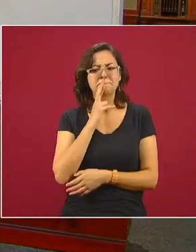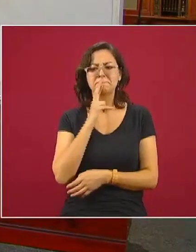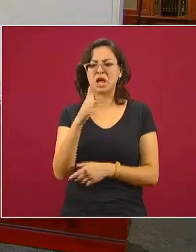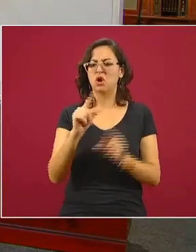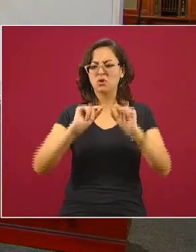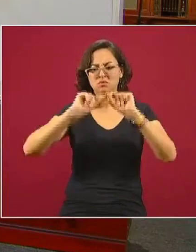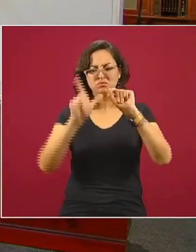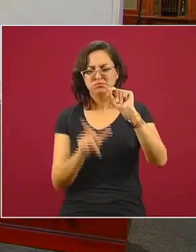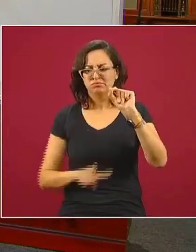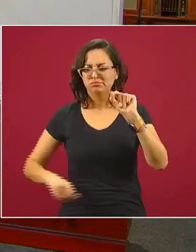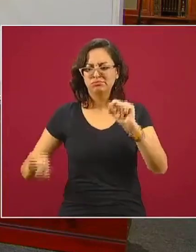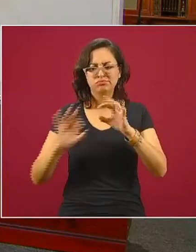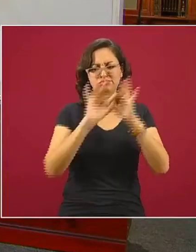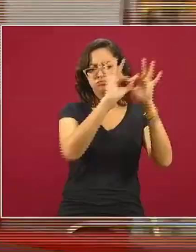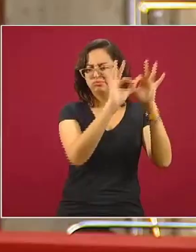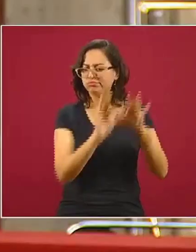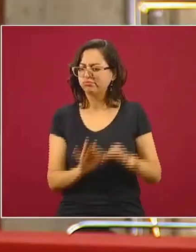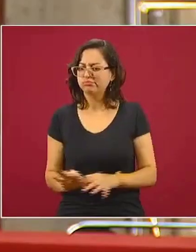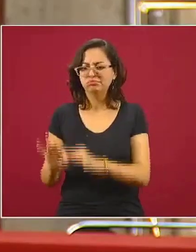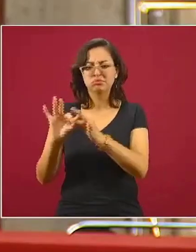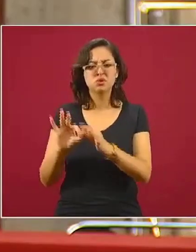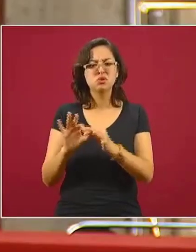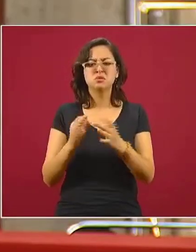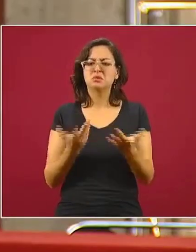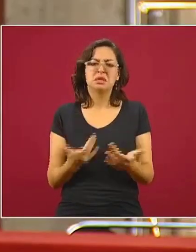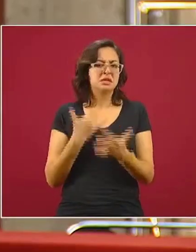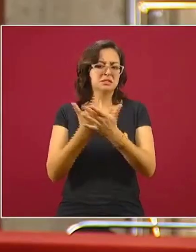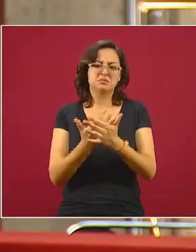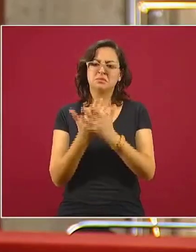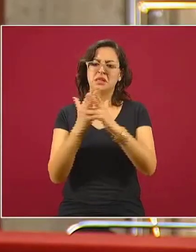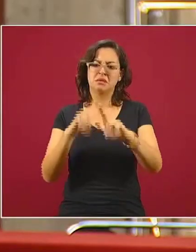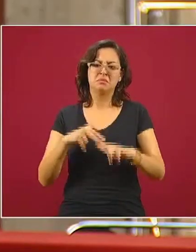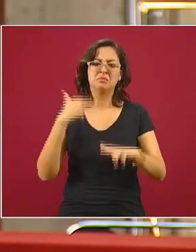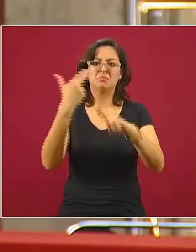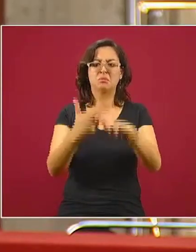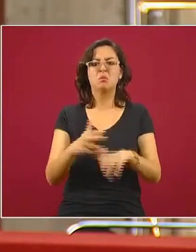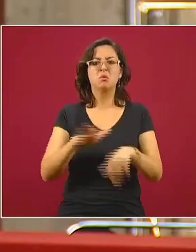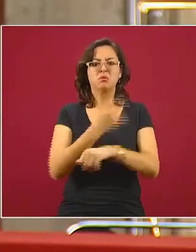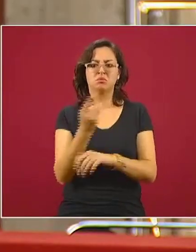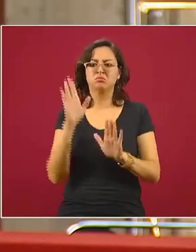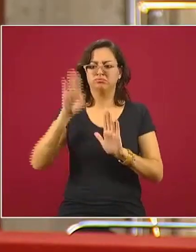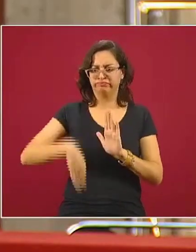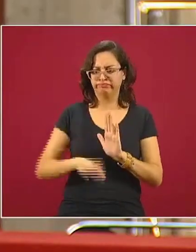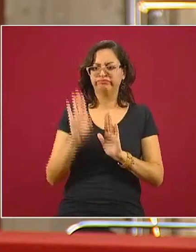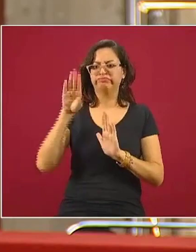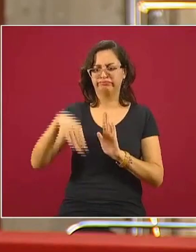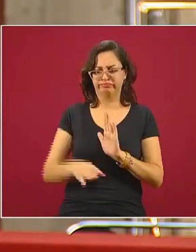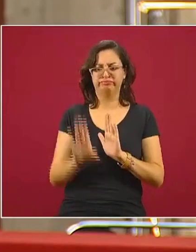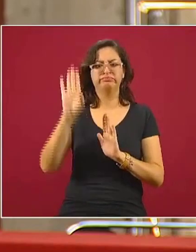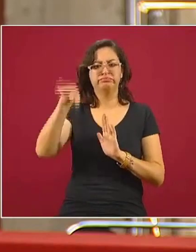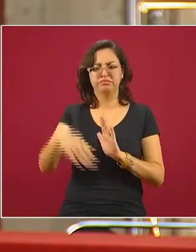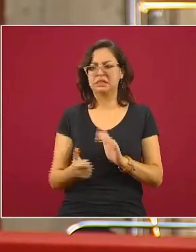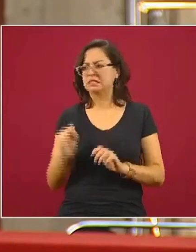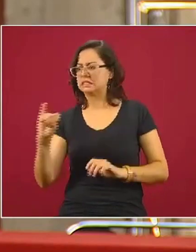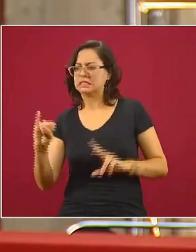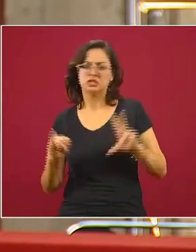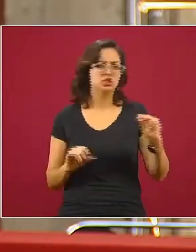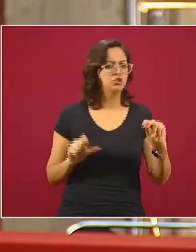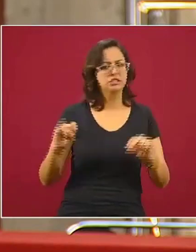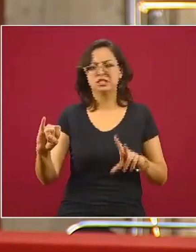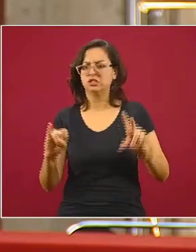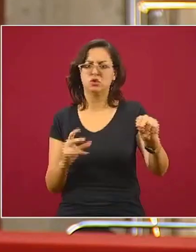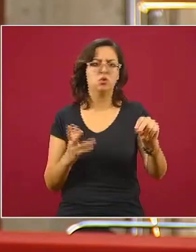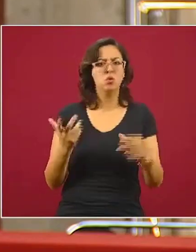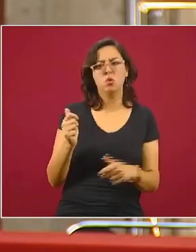unificar una entrada de todos los niños y precisamente evitar este descontrol que se está dando de que si algunos